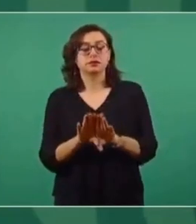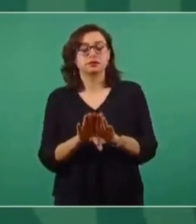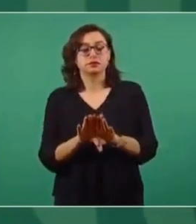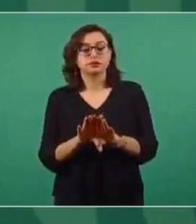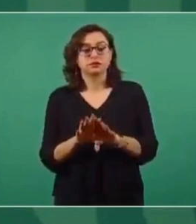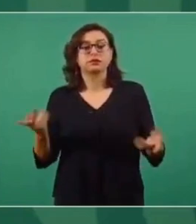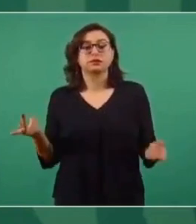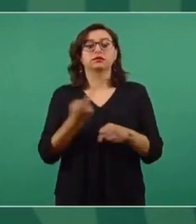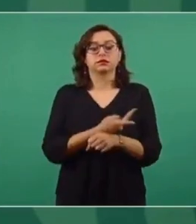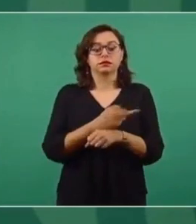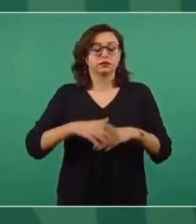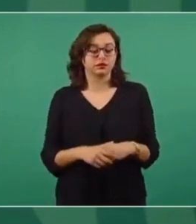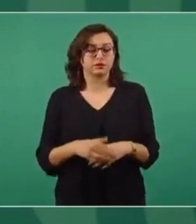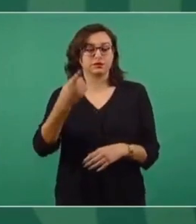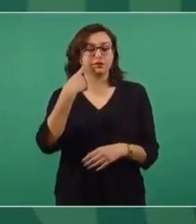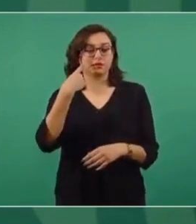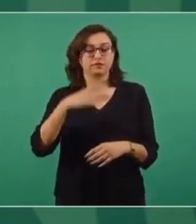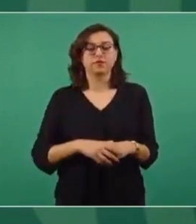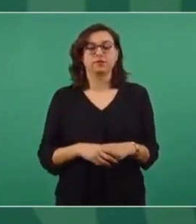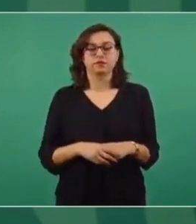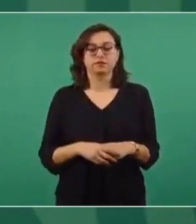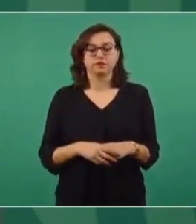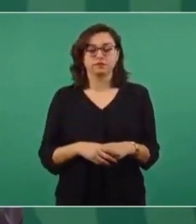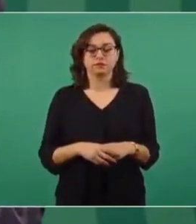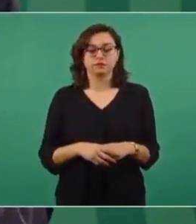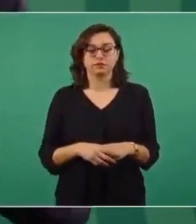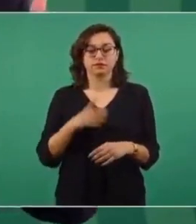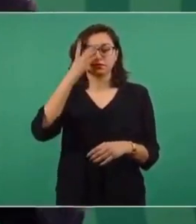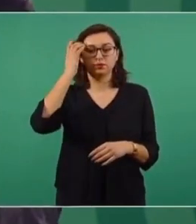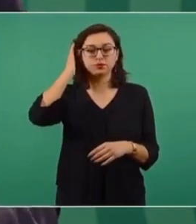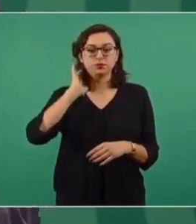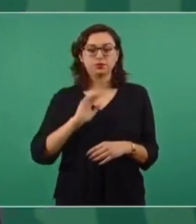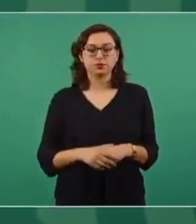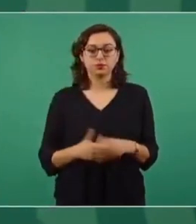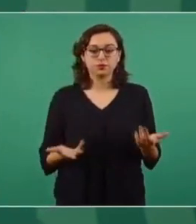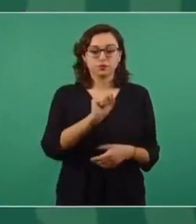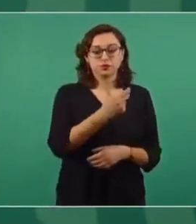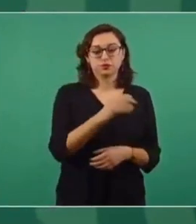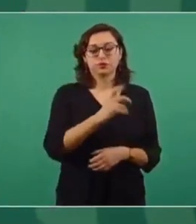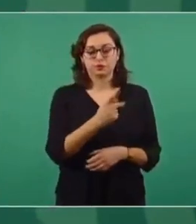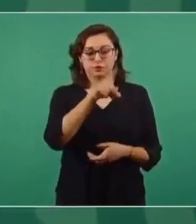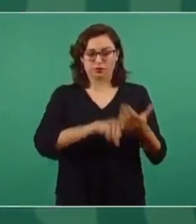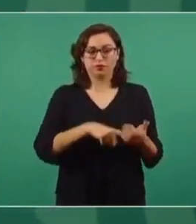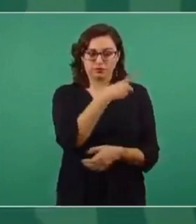que la deuda soberana, la deuda que tiene que ver con Hacienda,